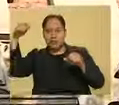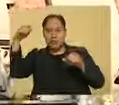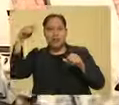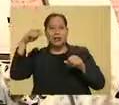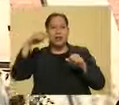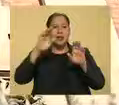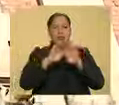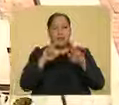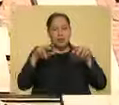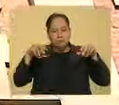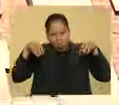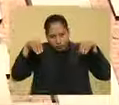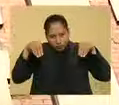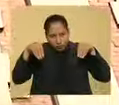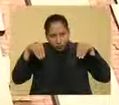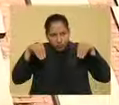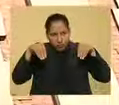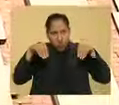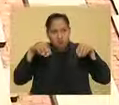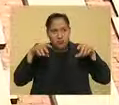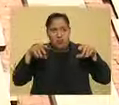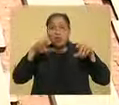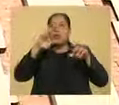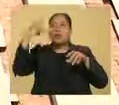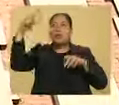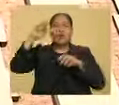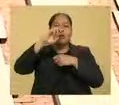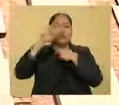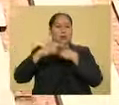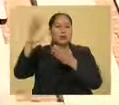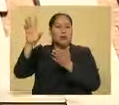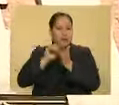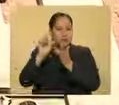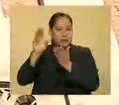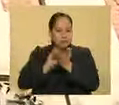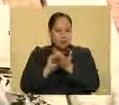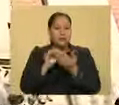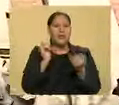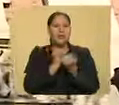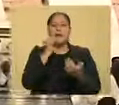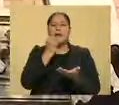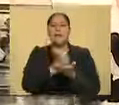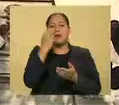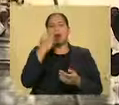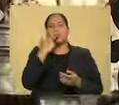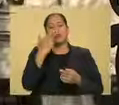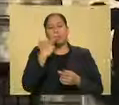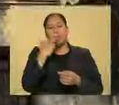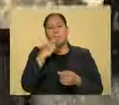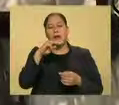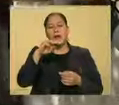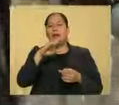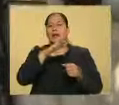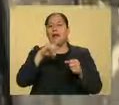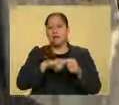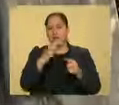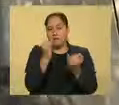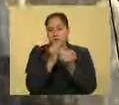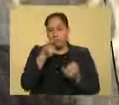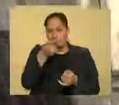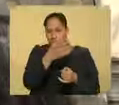las gárgulas, muy elementos de Europa, y por supuesto la marca de cigarros, la mascota también.